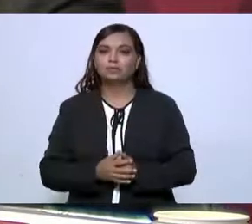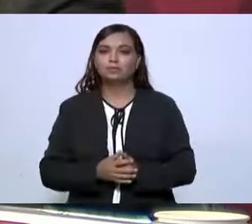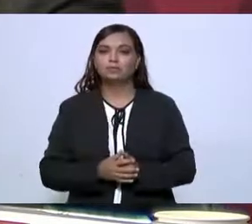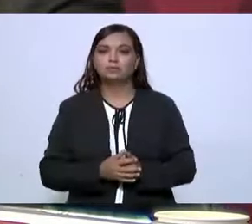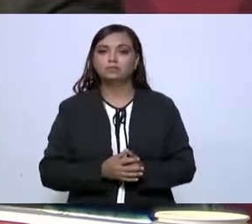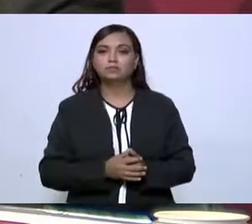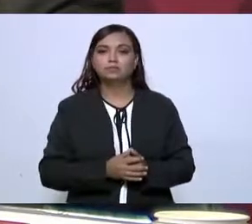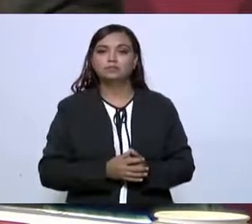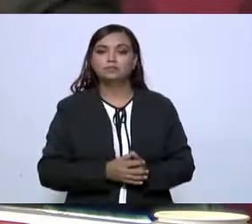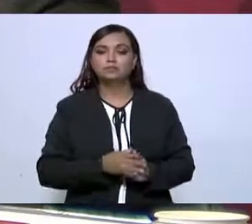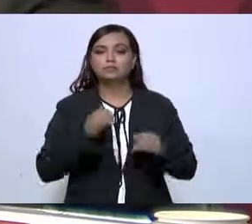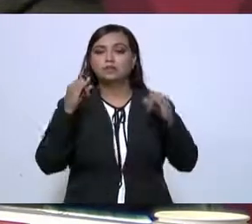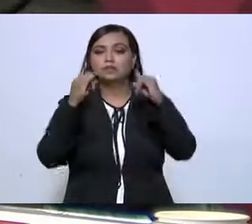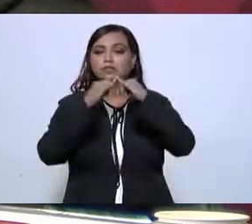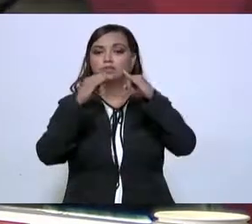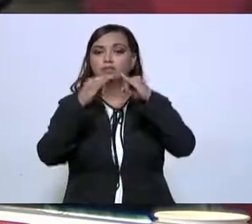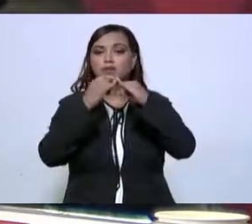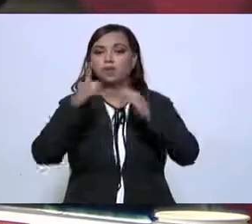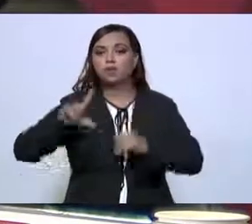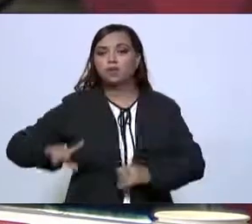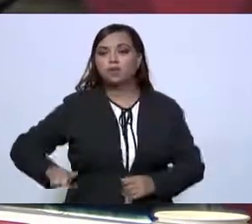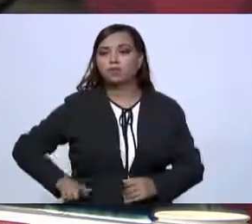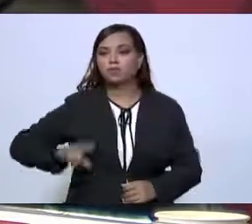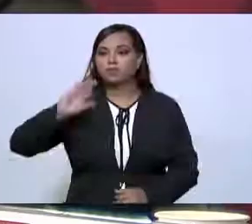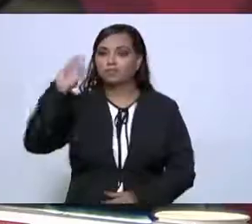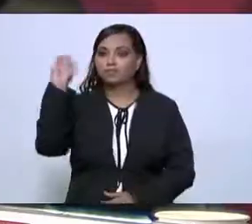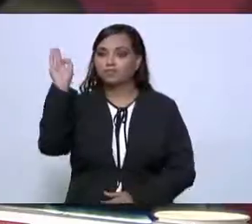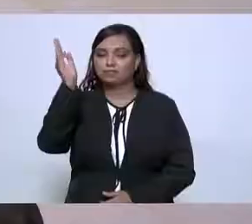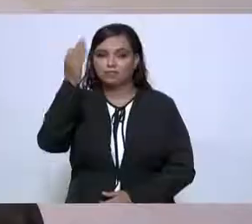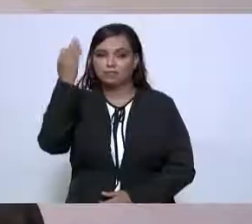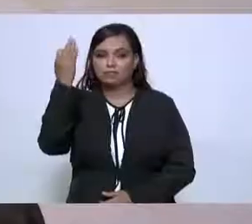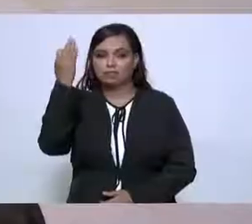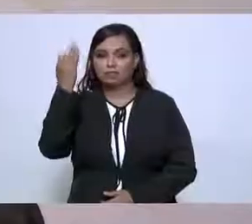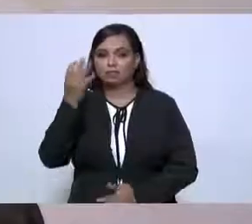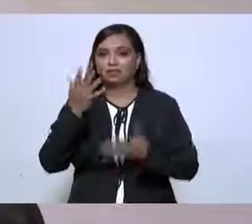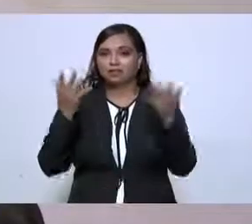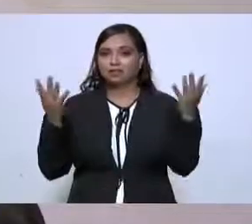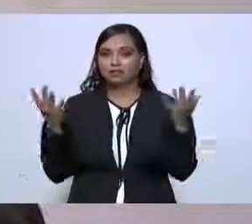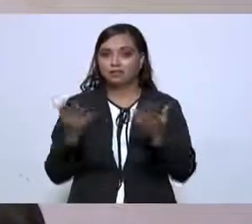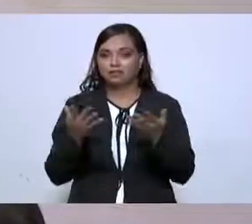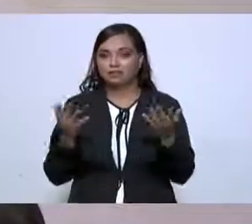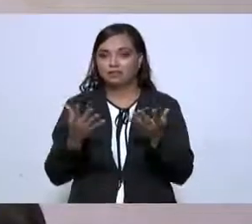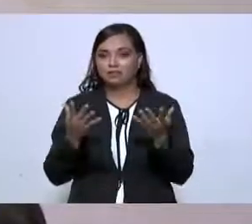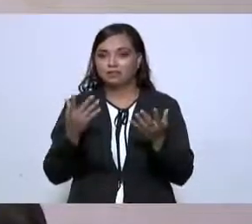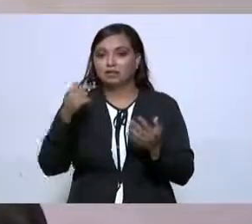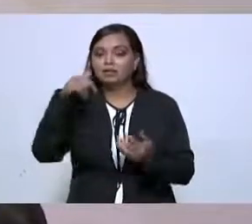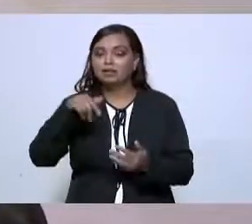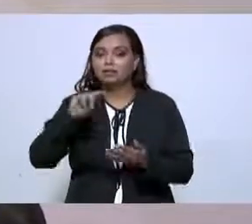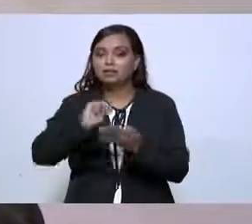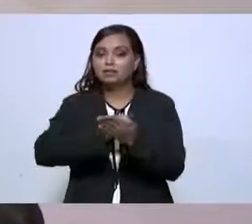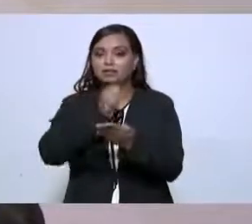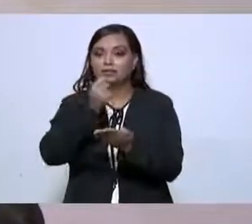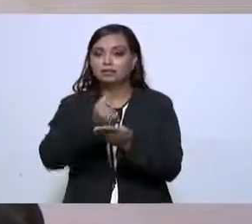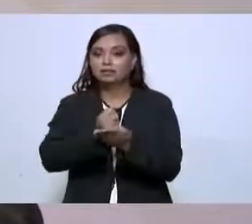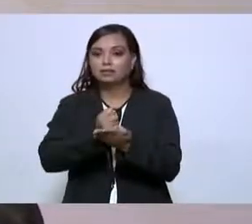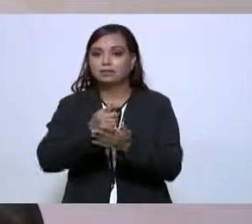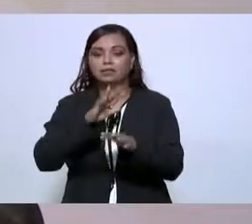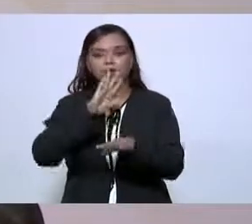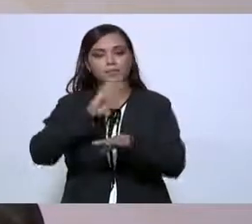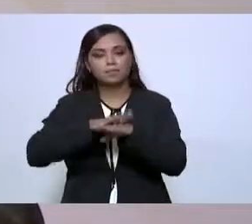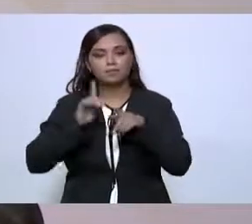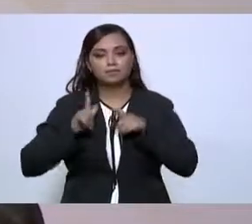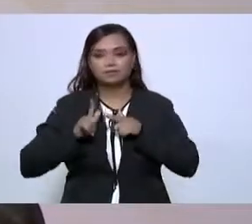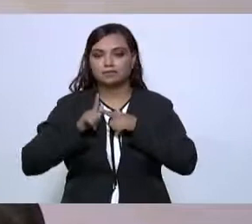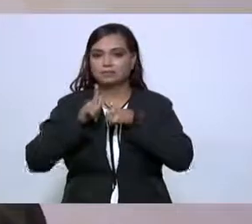instituciones del gobierno federal están haciendo en Tamaulipas y seguirán